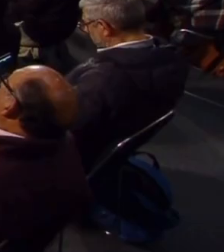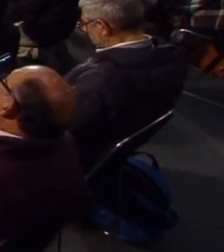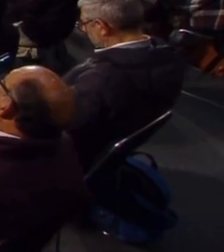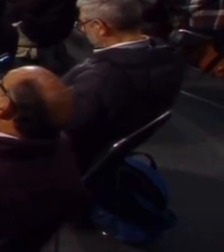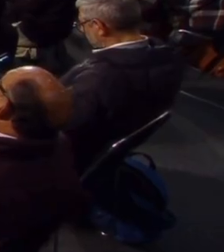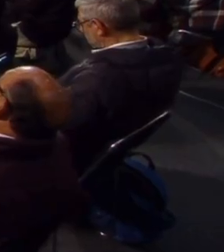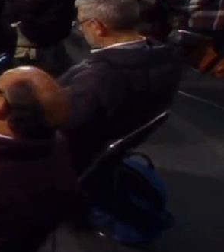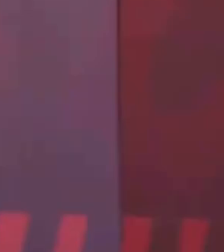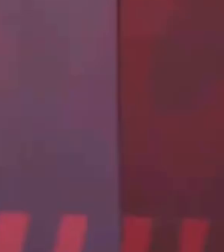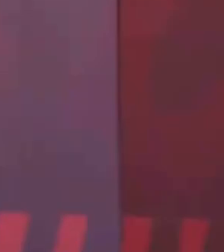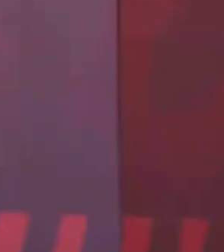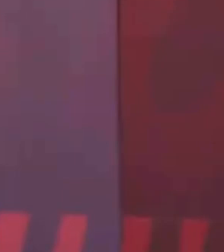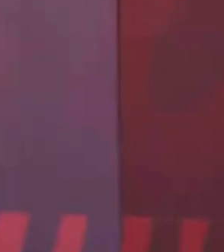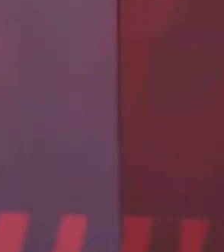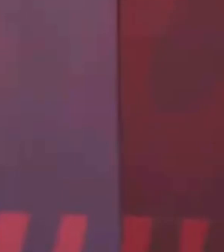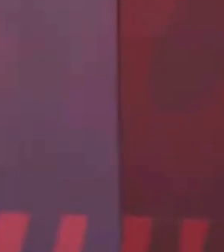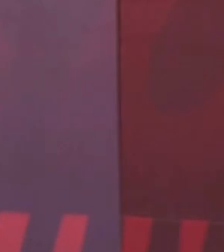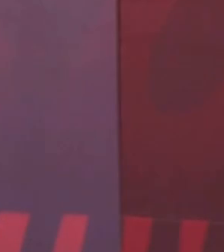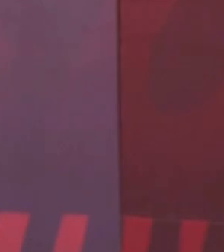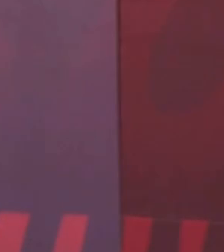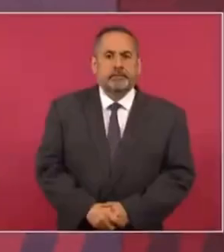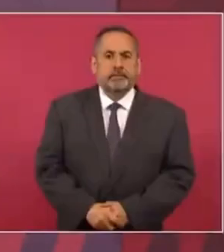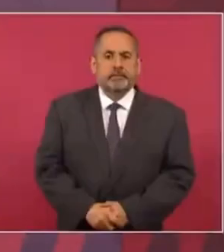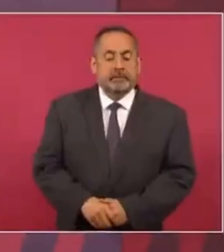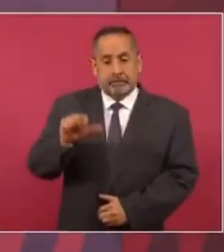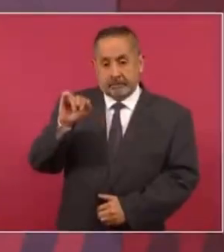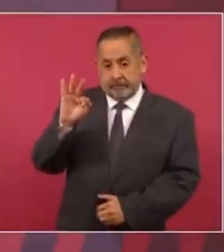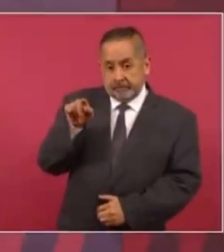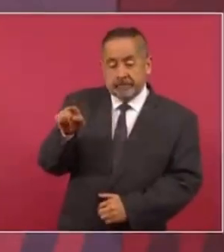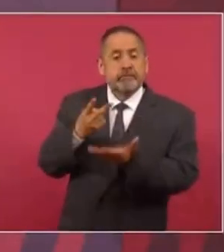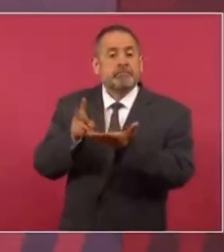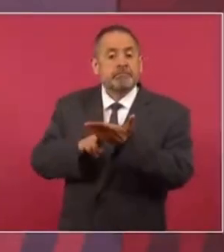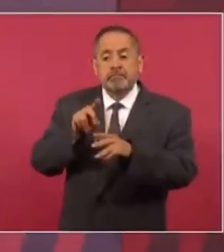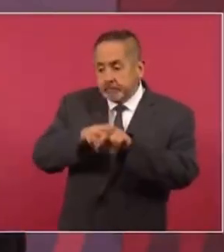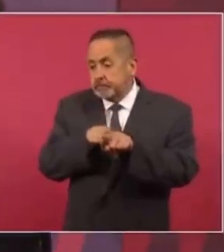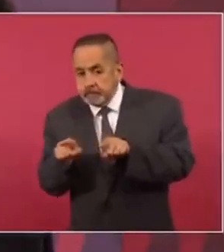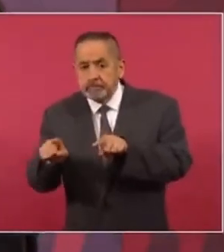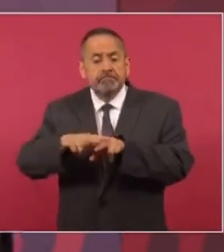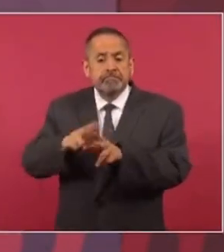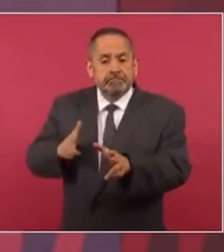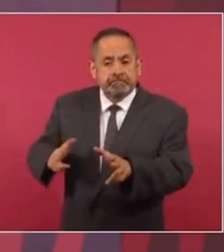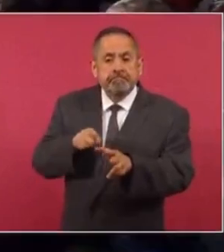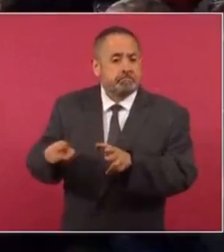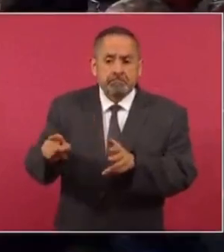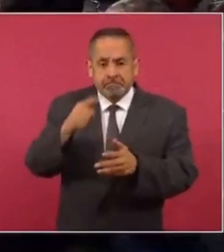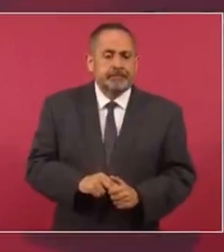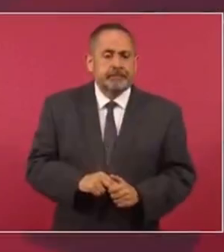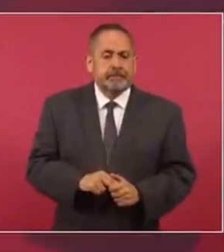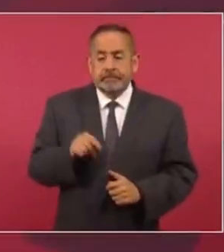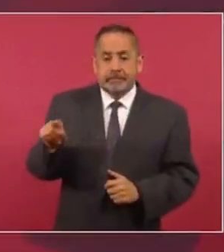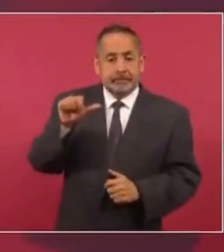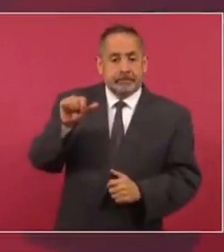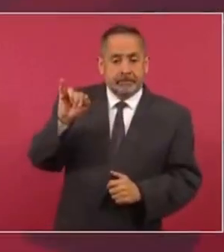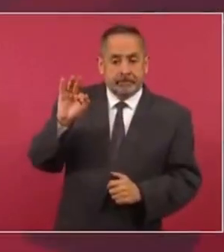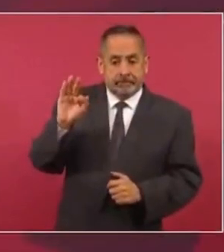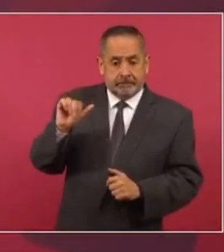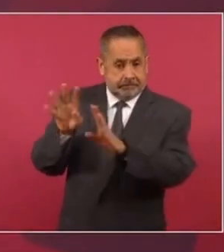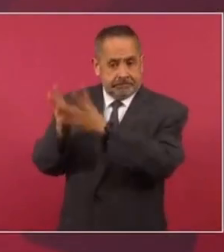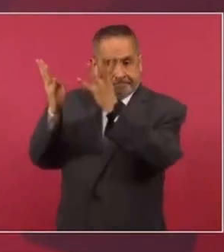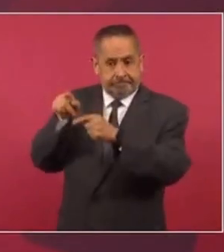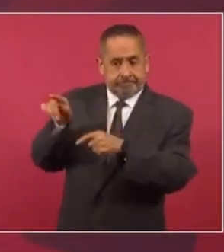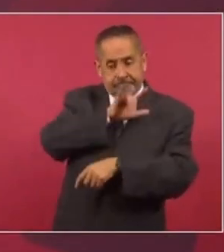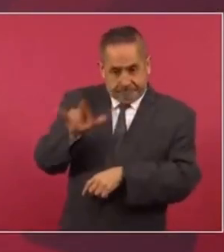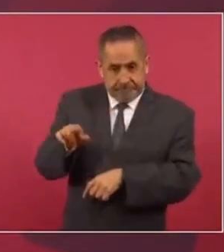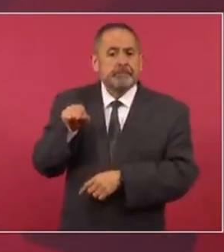tiene vías de ferrocarril. Otra cosa que es importante es resolver los problemas de congecionamiento vial. El aeropuerto Felipe Ángeles